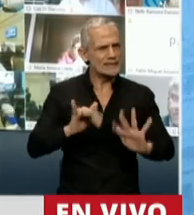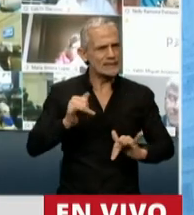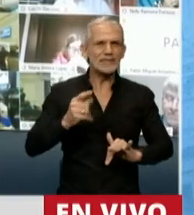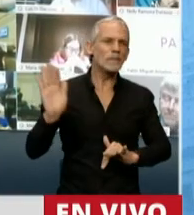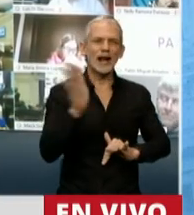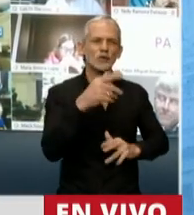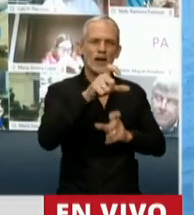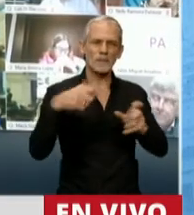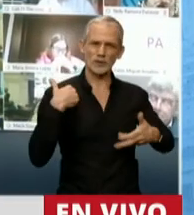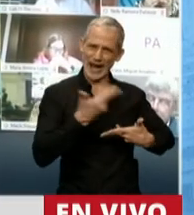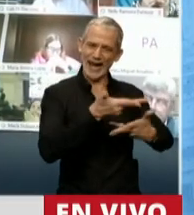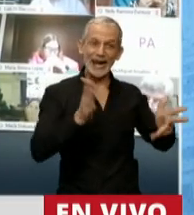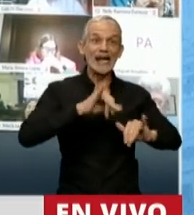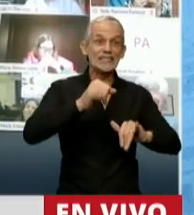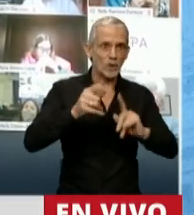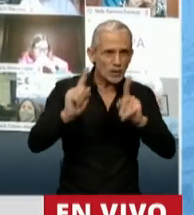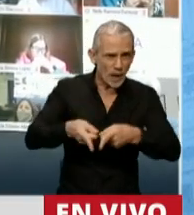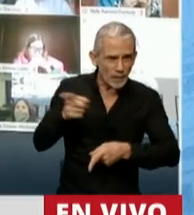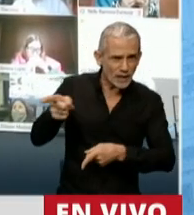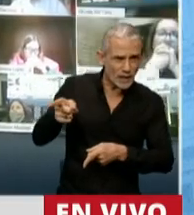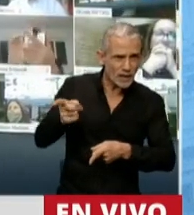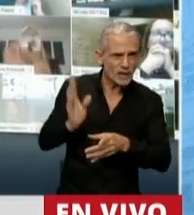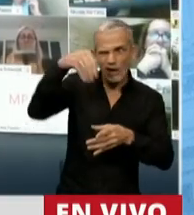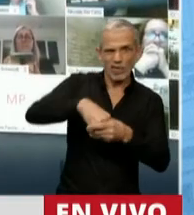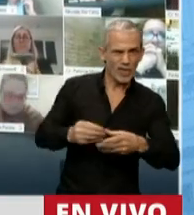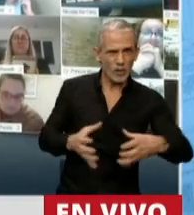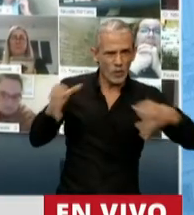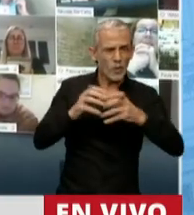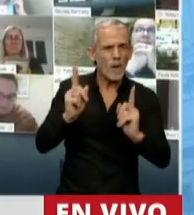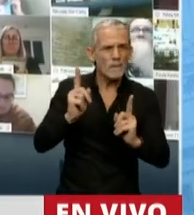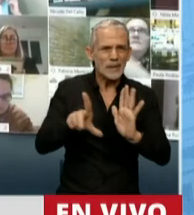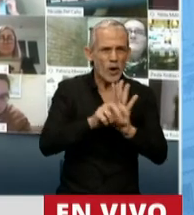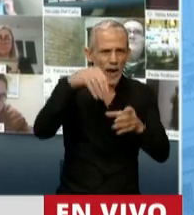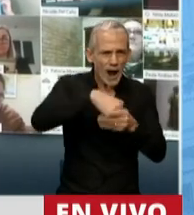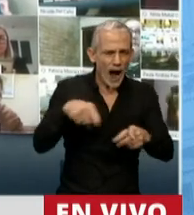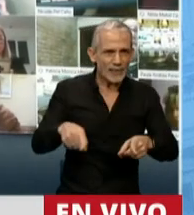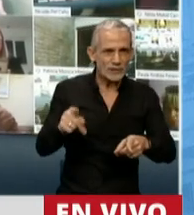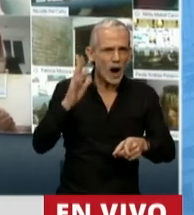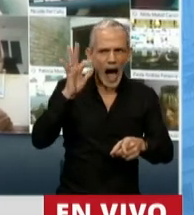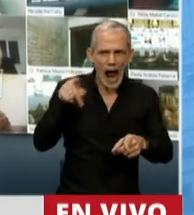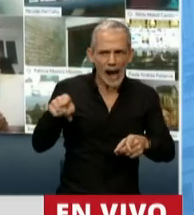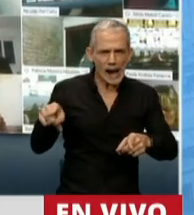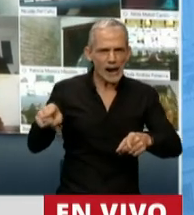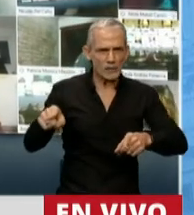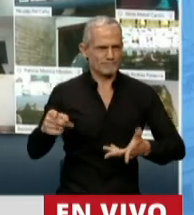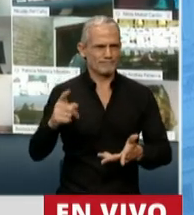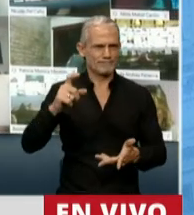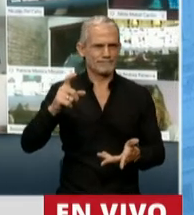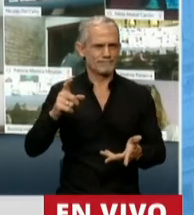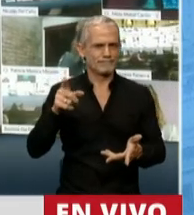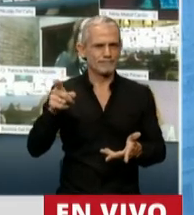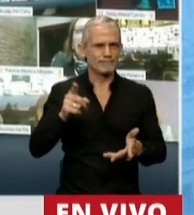contribuyentes en general, pero a su vez también metemos dentro del texto de esta ley algo que yo me pregunto...